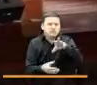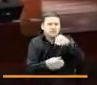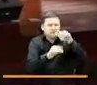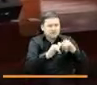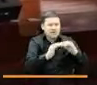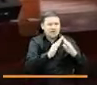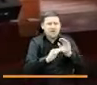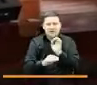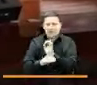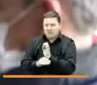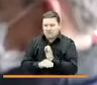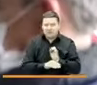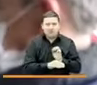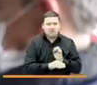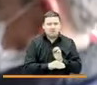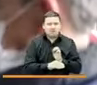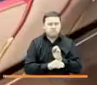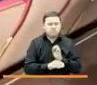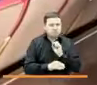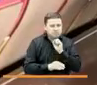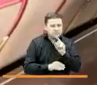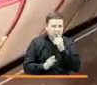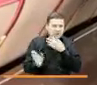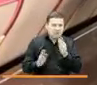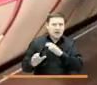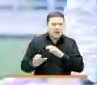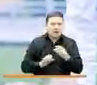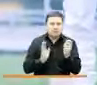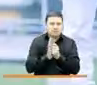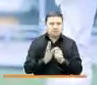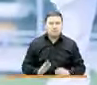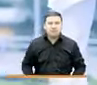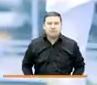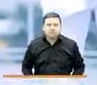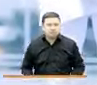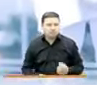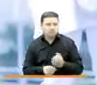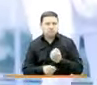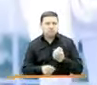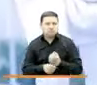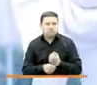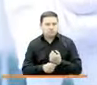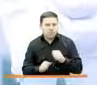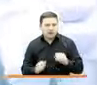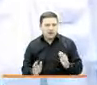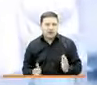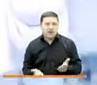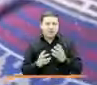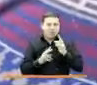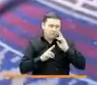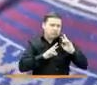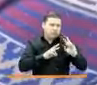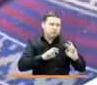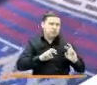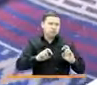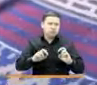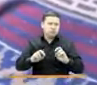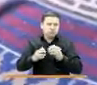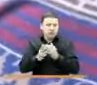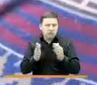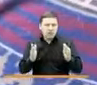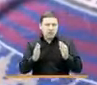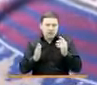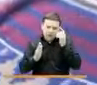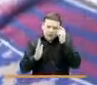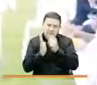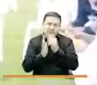entidades territoriales para la formulación de los planes de acción territorial. Trabajamos para recuperar, investigar y ampliar el conocimiento sobre las